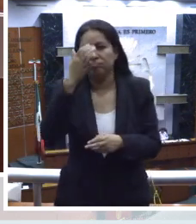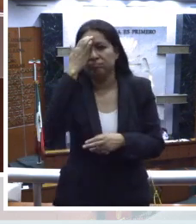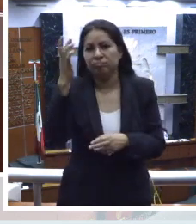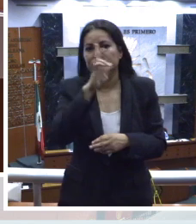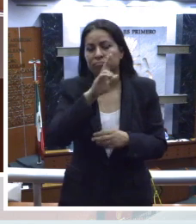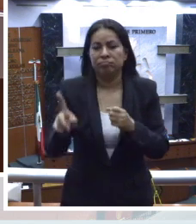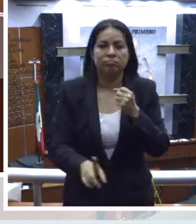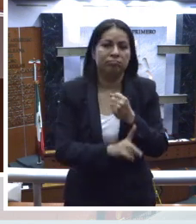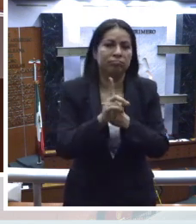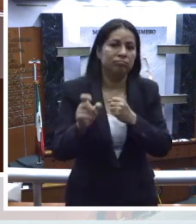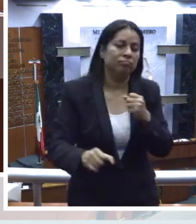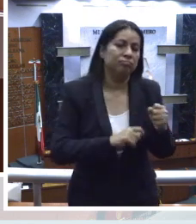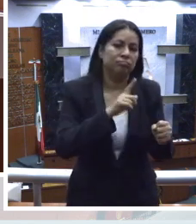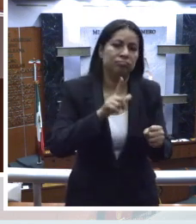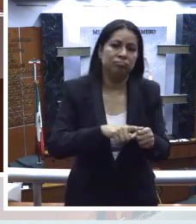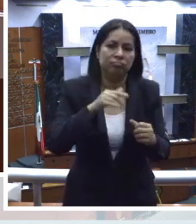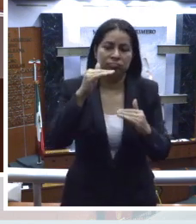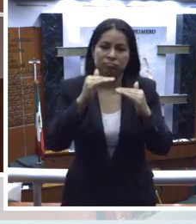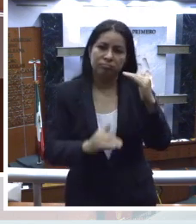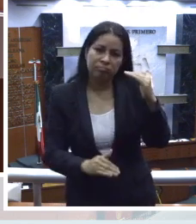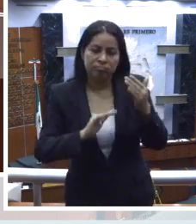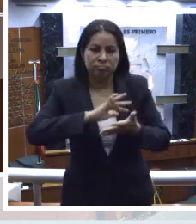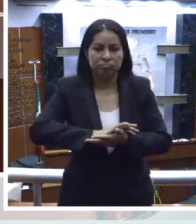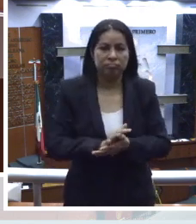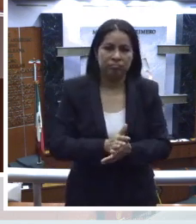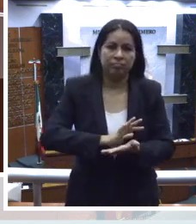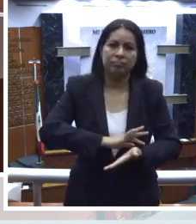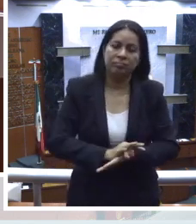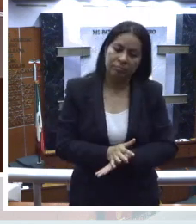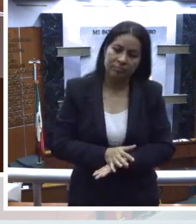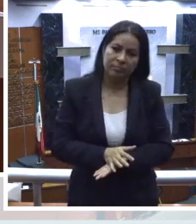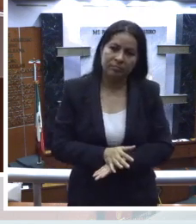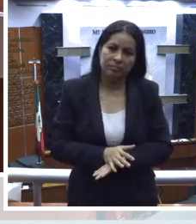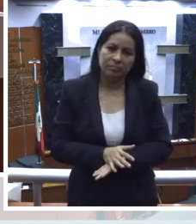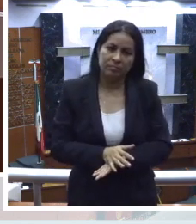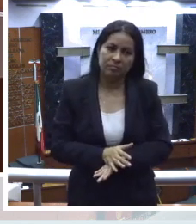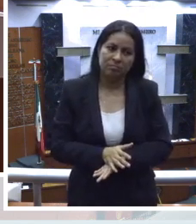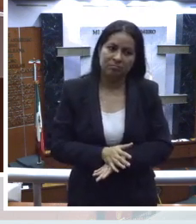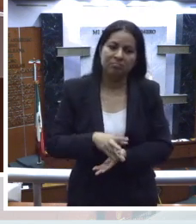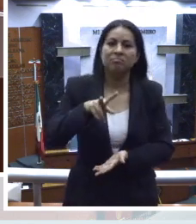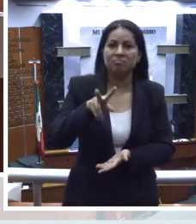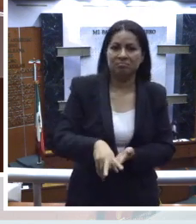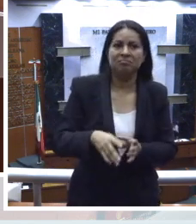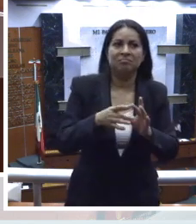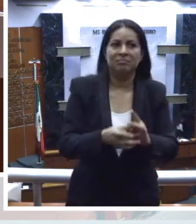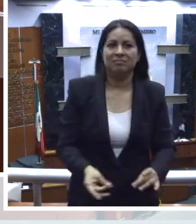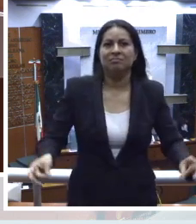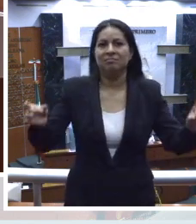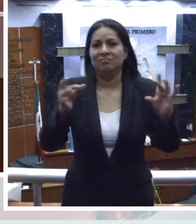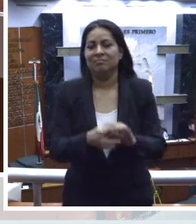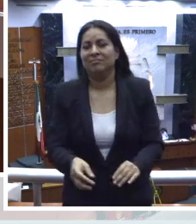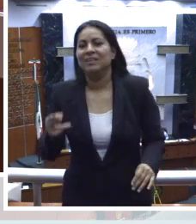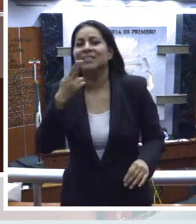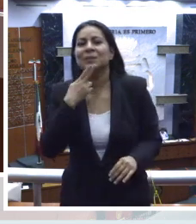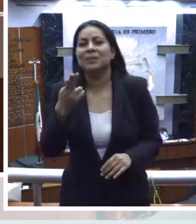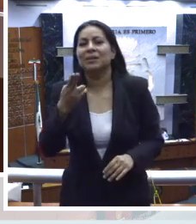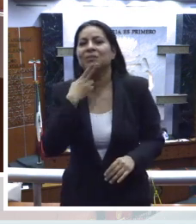problema público, de la desigualdad y la discriminación. Si bien, como se mencionó a partir del uso